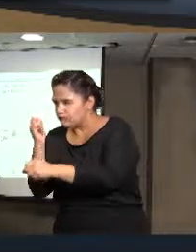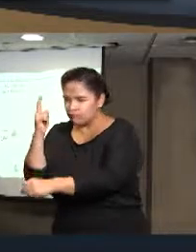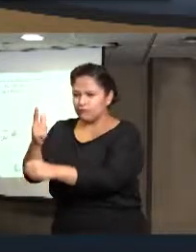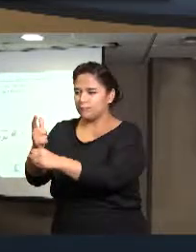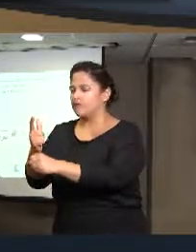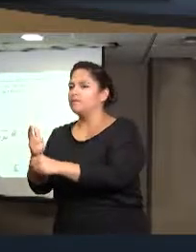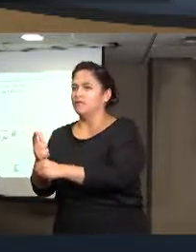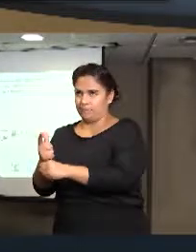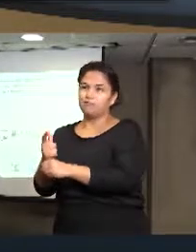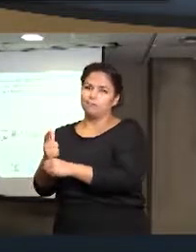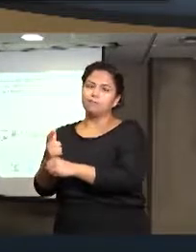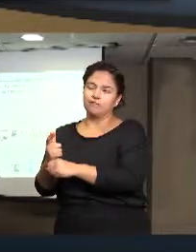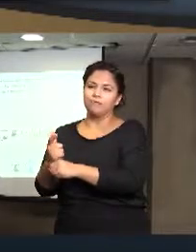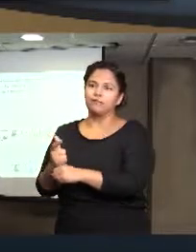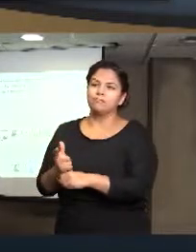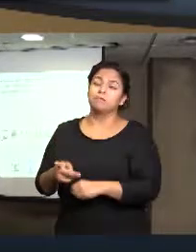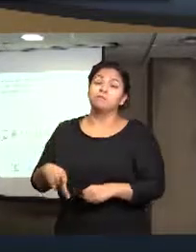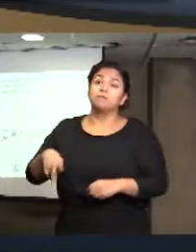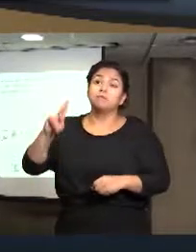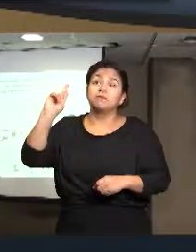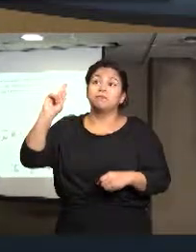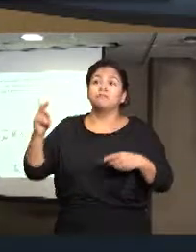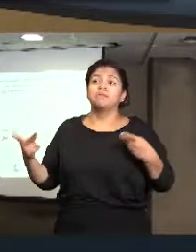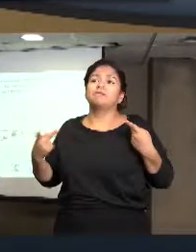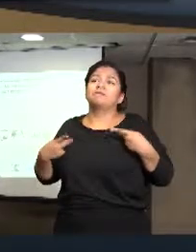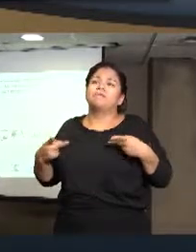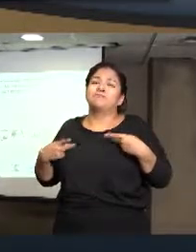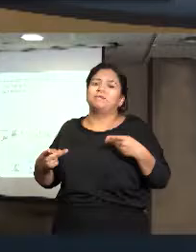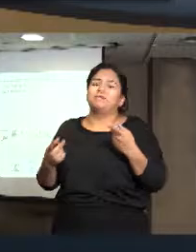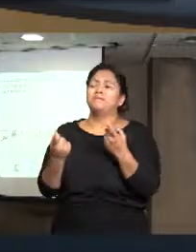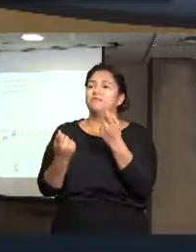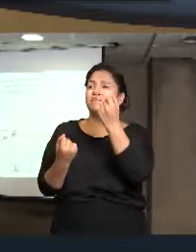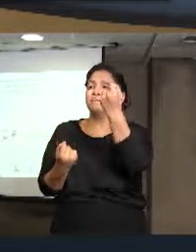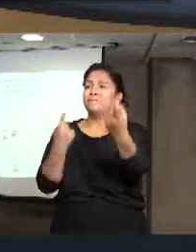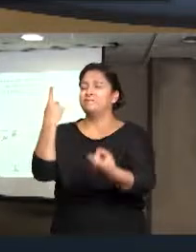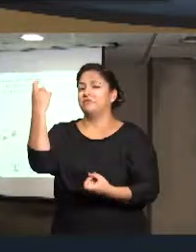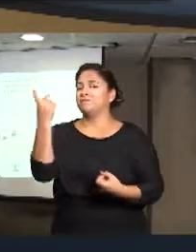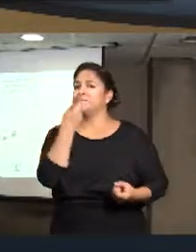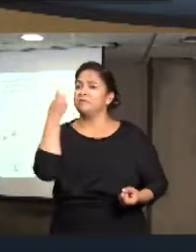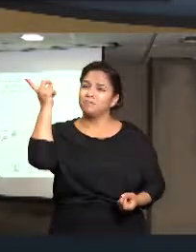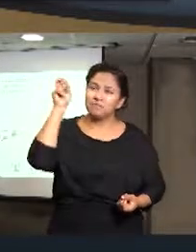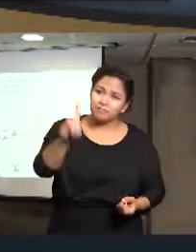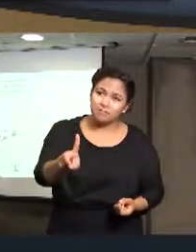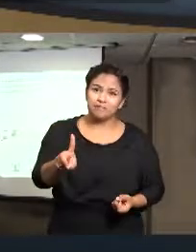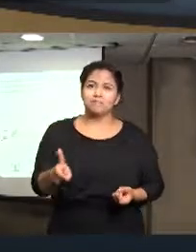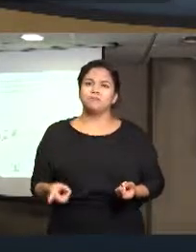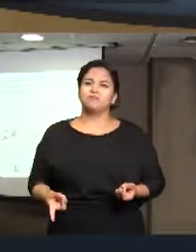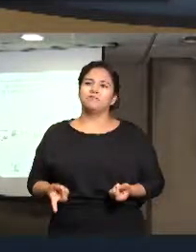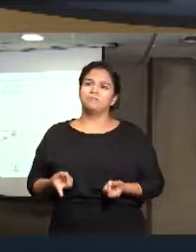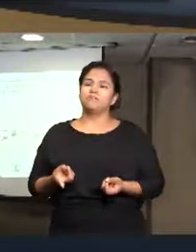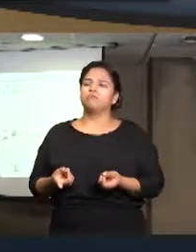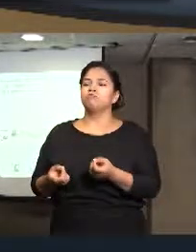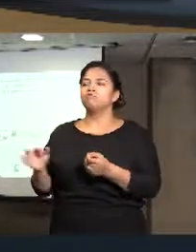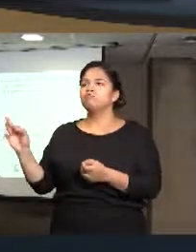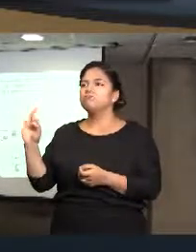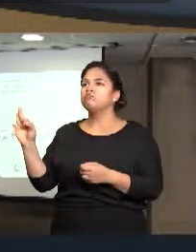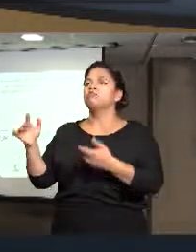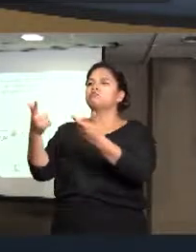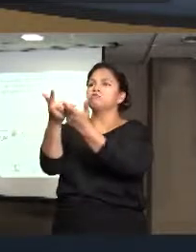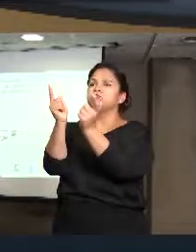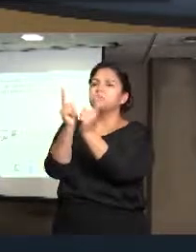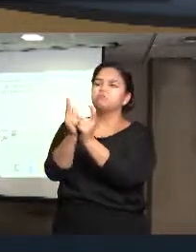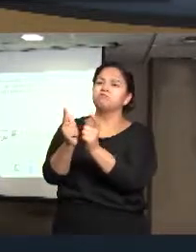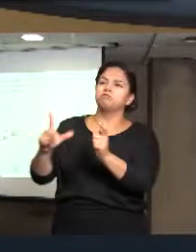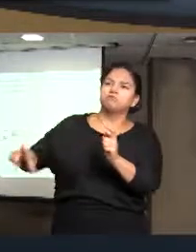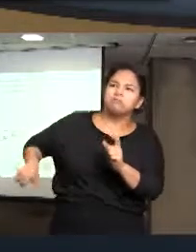policiacas, las denuncias que existen, a veces hay problemas en cuanto a las facultades, de